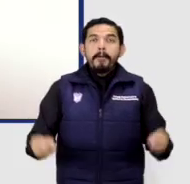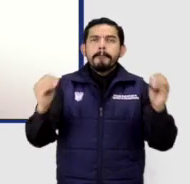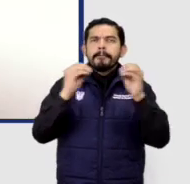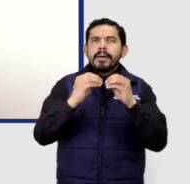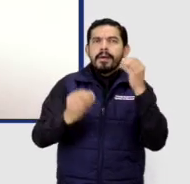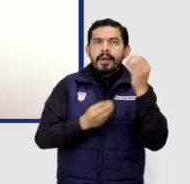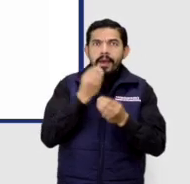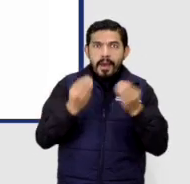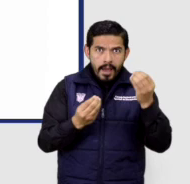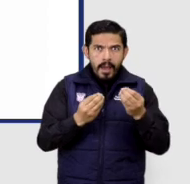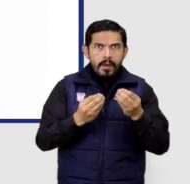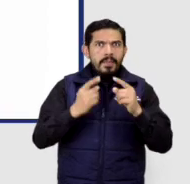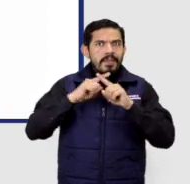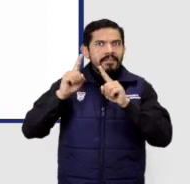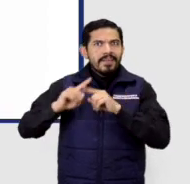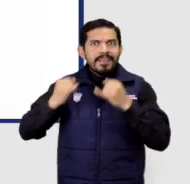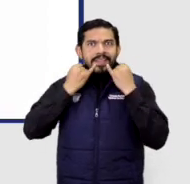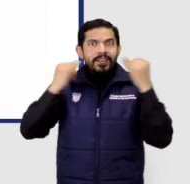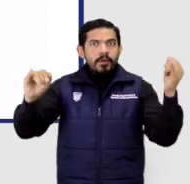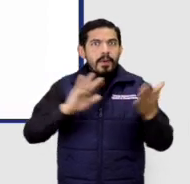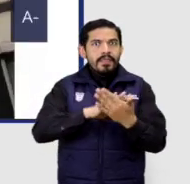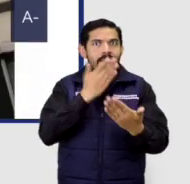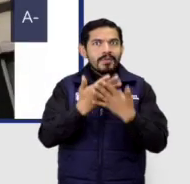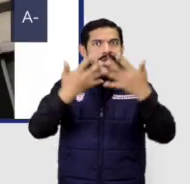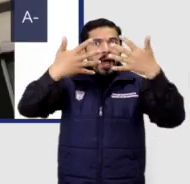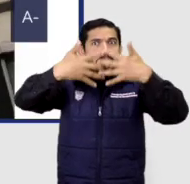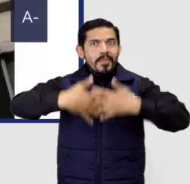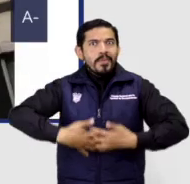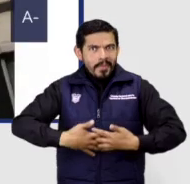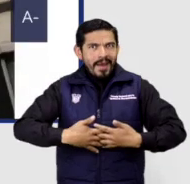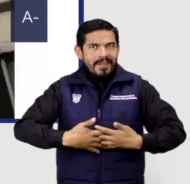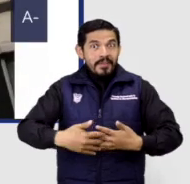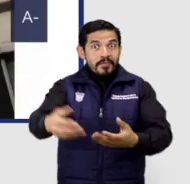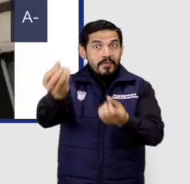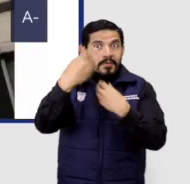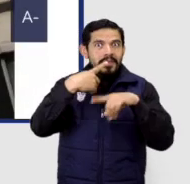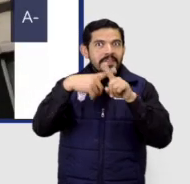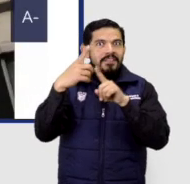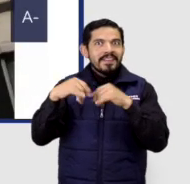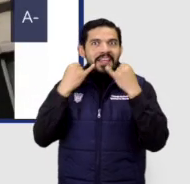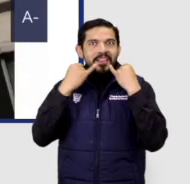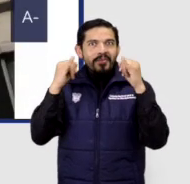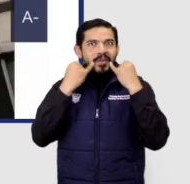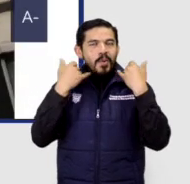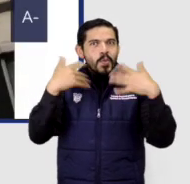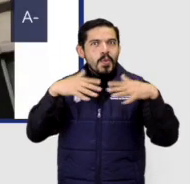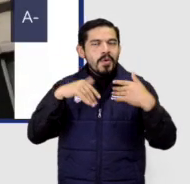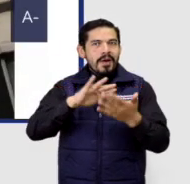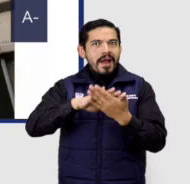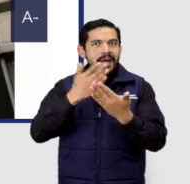herramienta multilinguaje que traduce automáticamente el contenido a distintos idiomas.